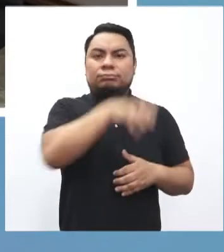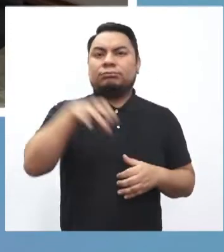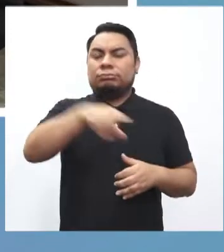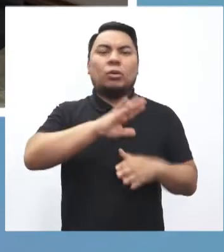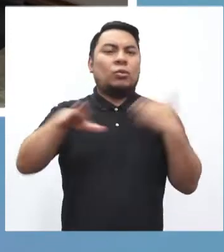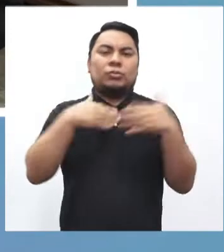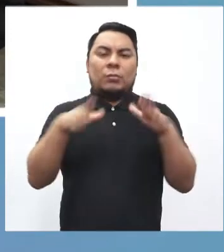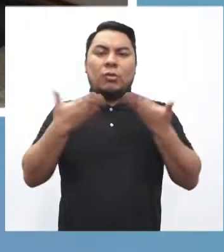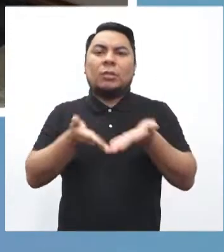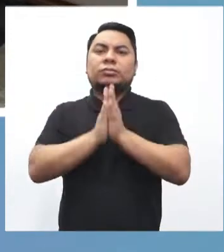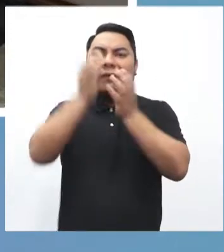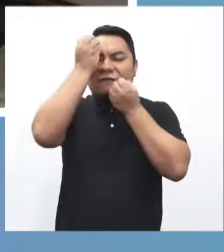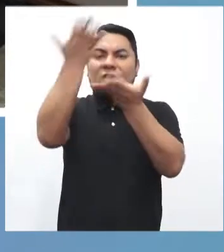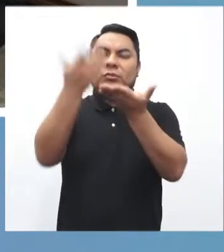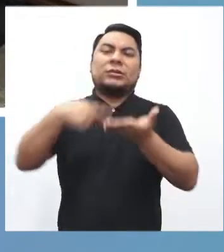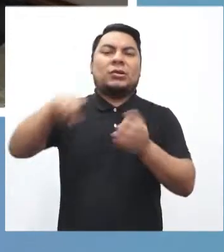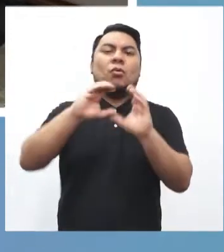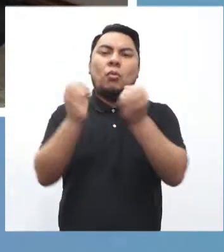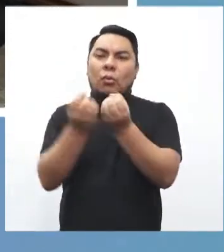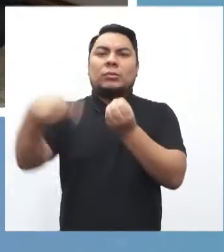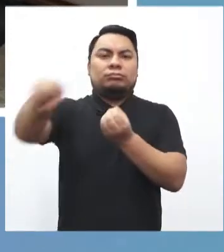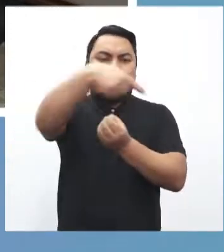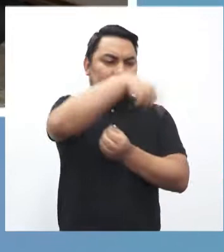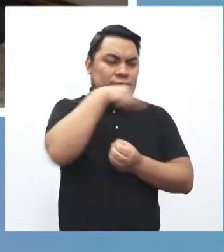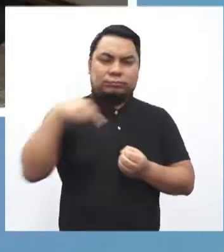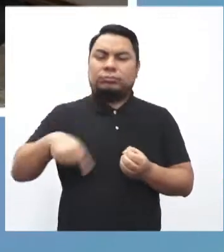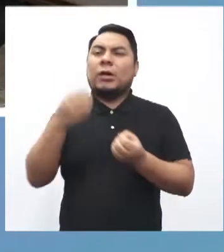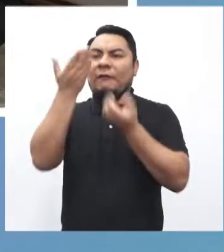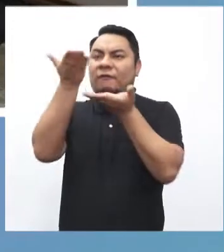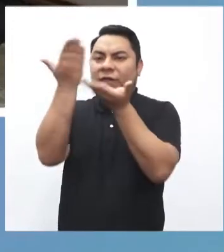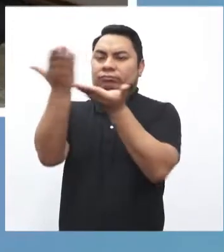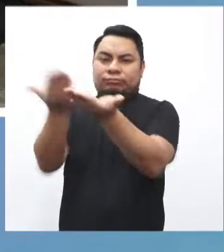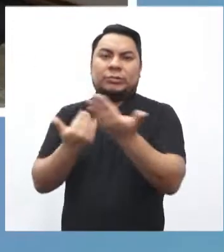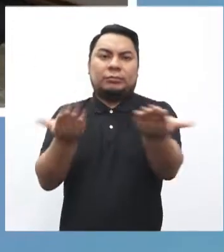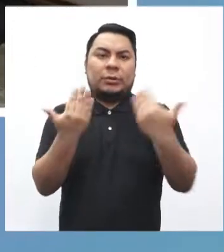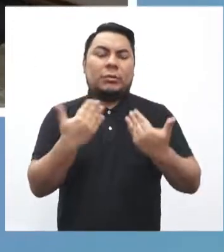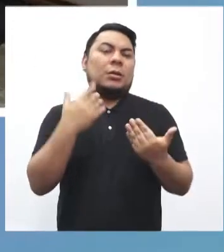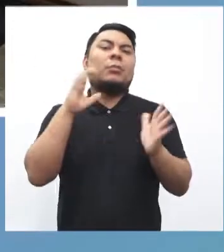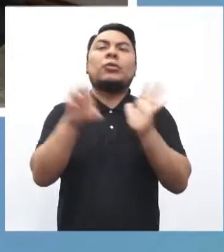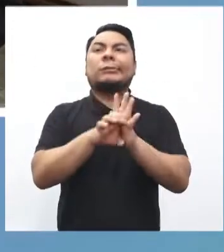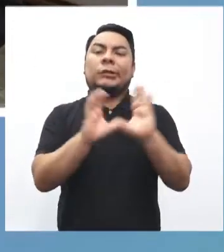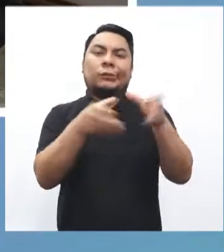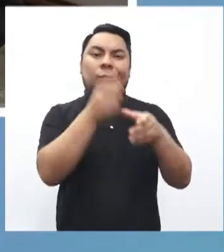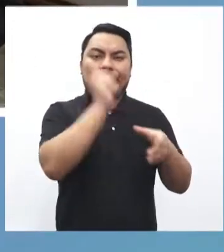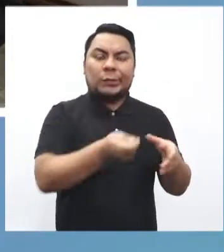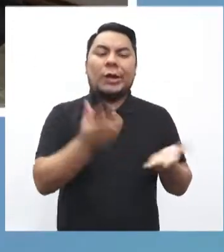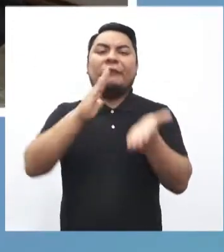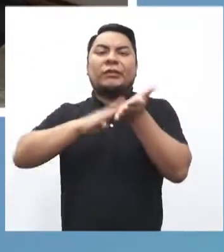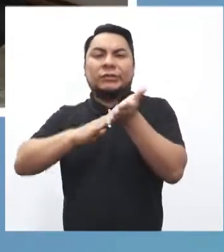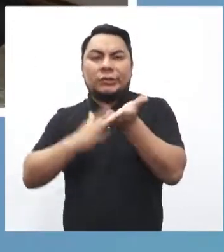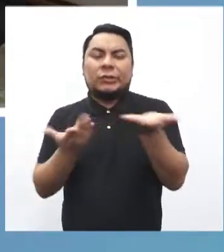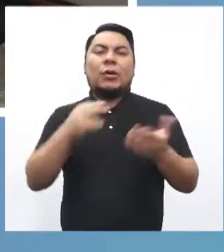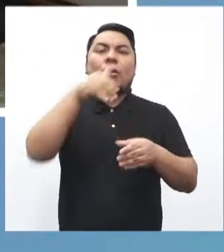se puede solicitar información a los organismos constitucionales autónomos, como ¿cuáles? El Tribunal Constitucional, la Defensoría del